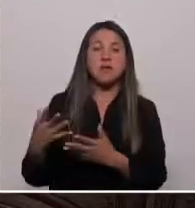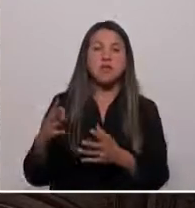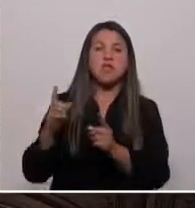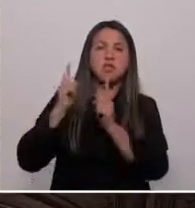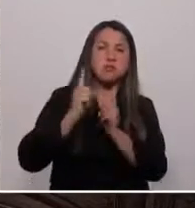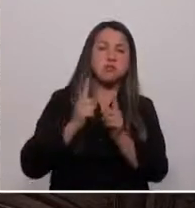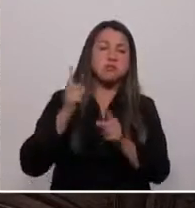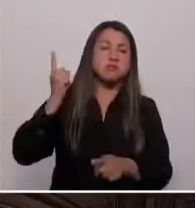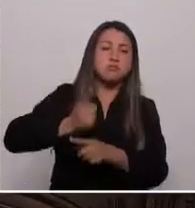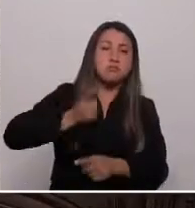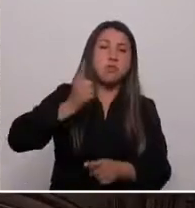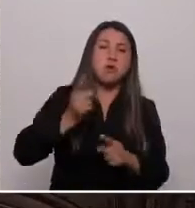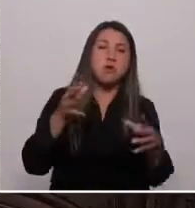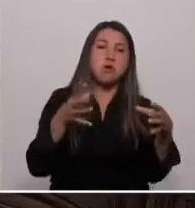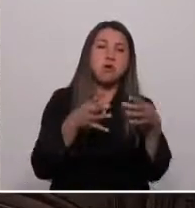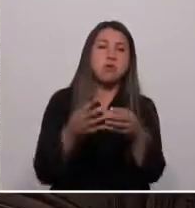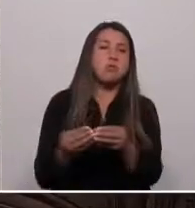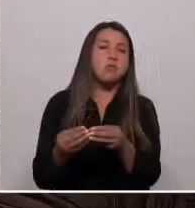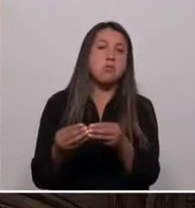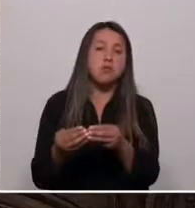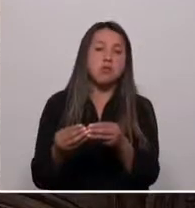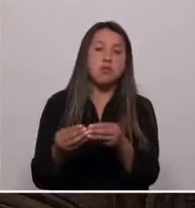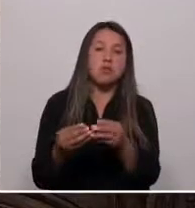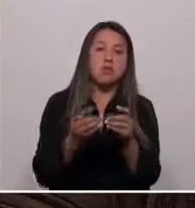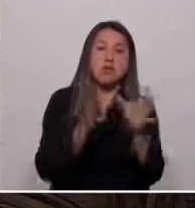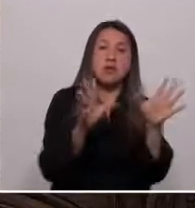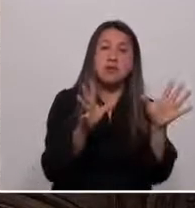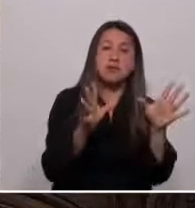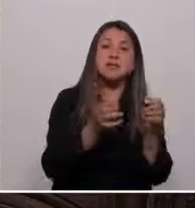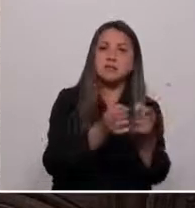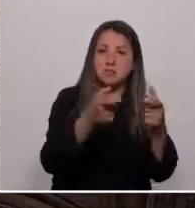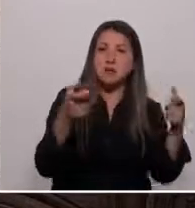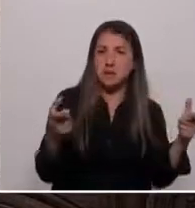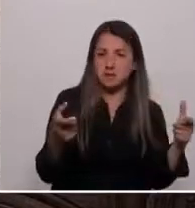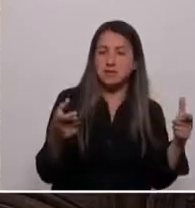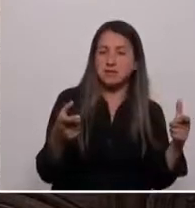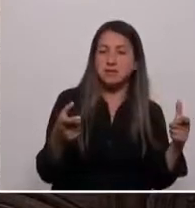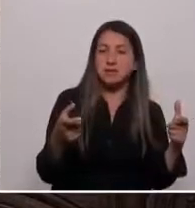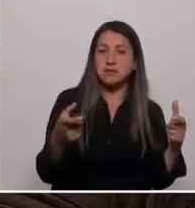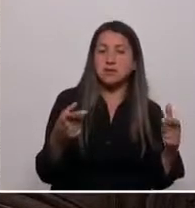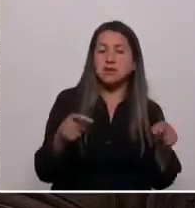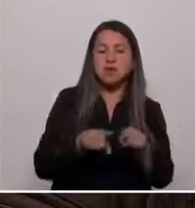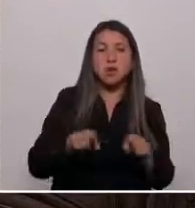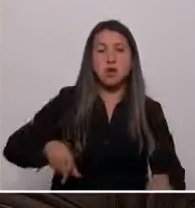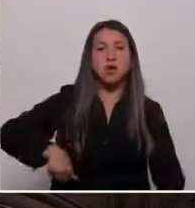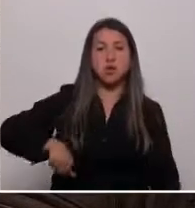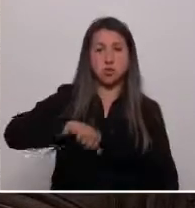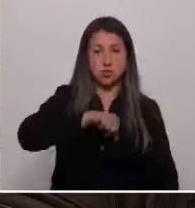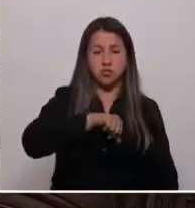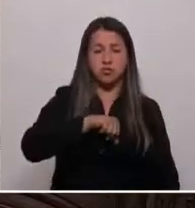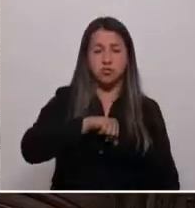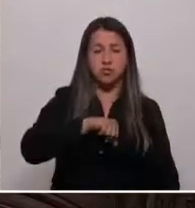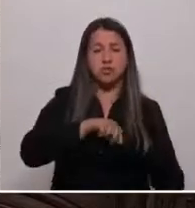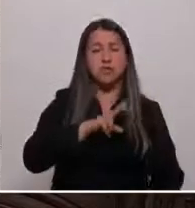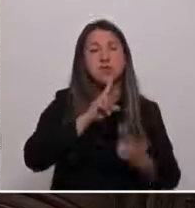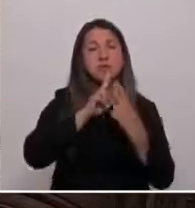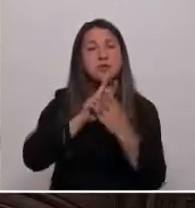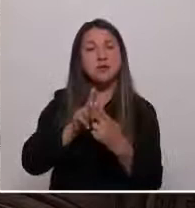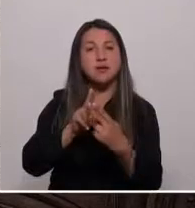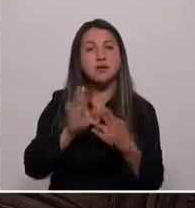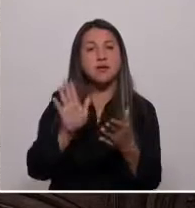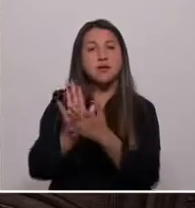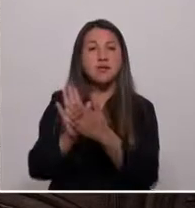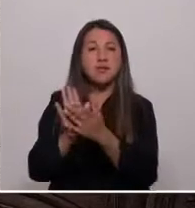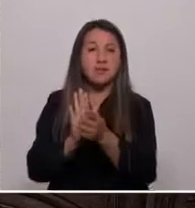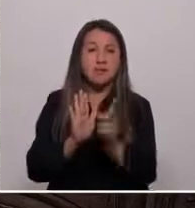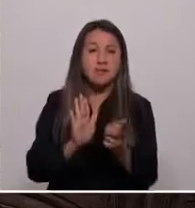para dar paso a la democracia de los muchos. Estoy orgulloso. Responderemos al mandato de nuestro pueblo que